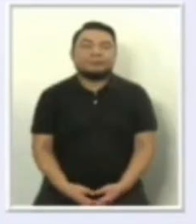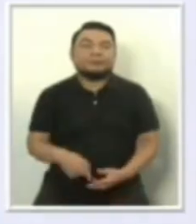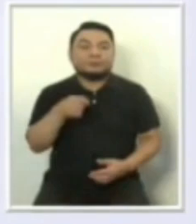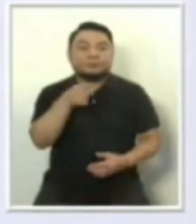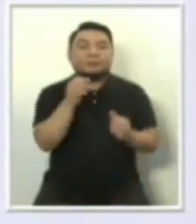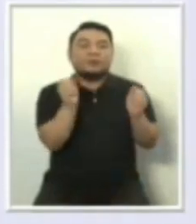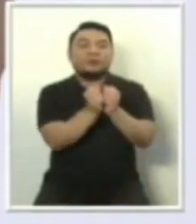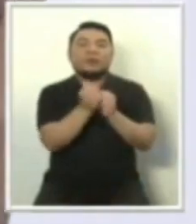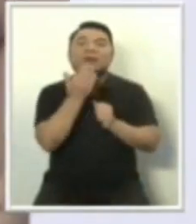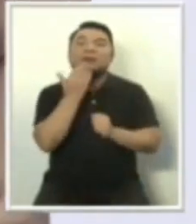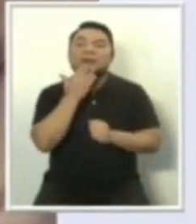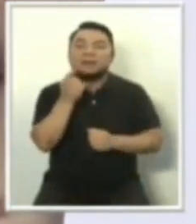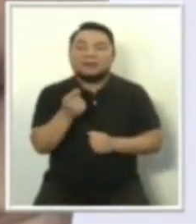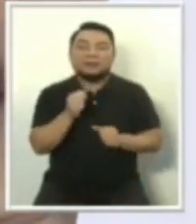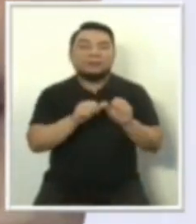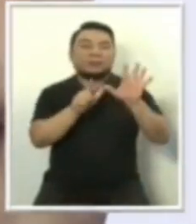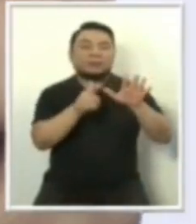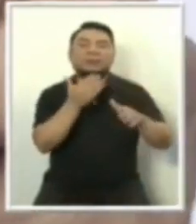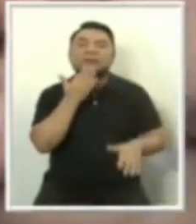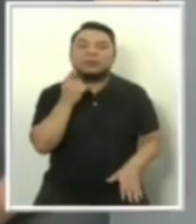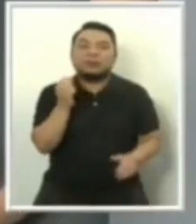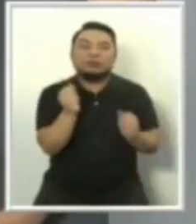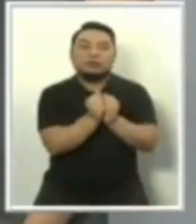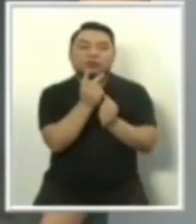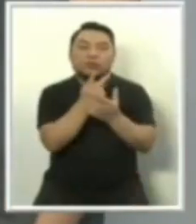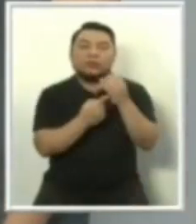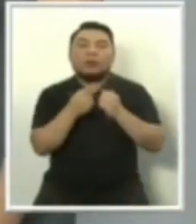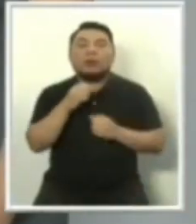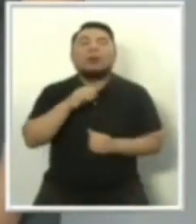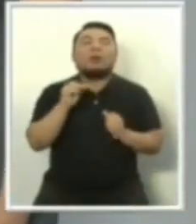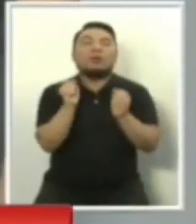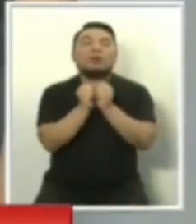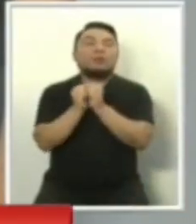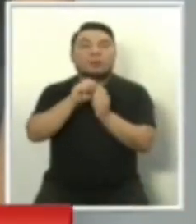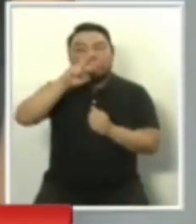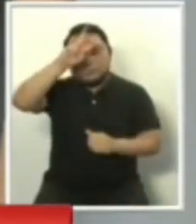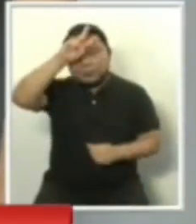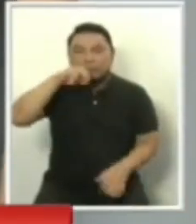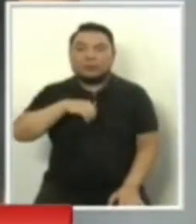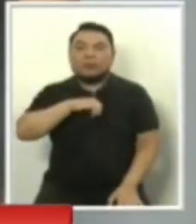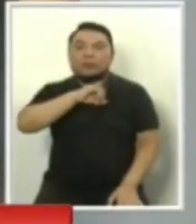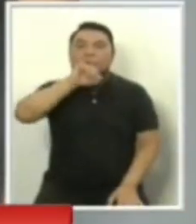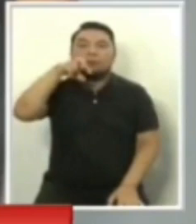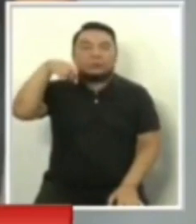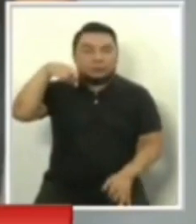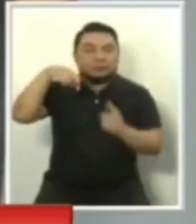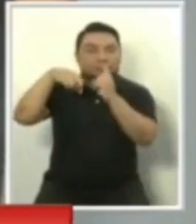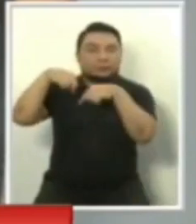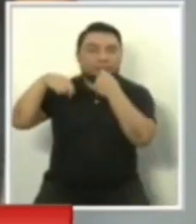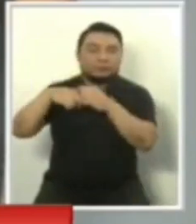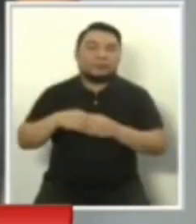Lo acompañará en el número siete, Juntos por el Perú, Verónica Mendoza.